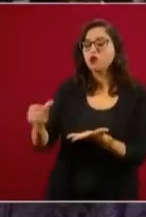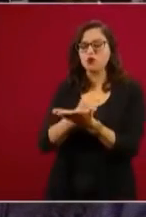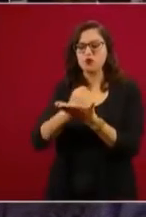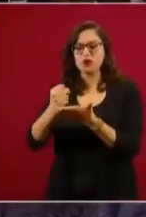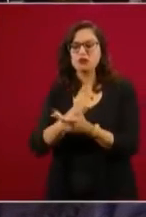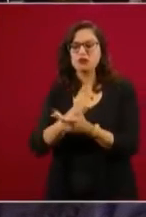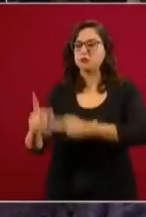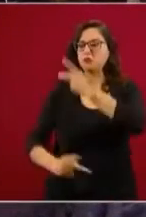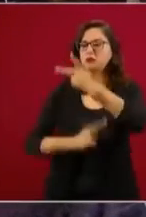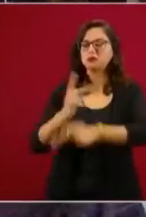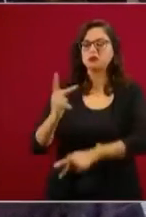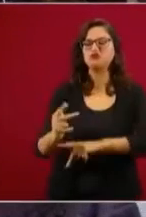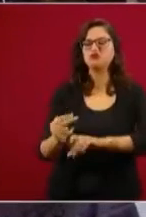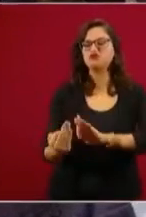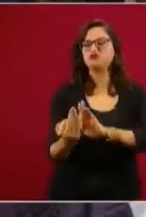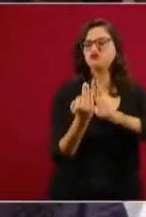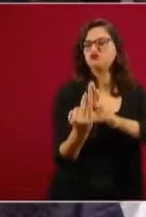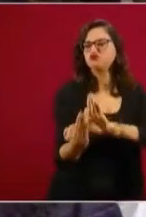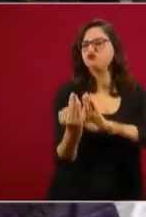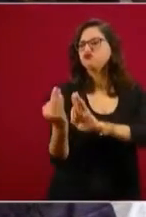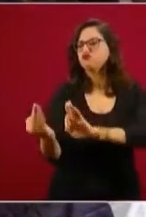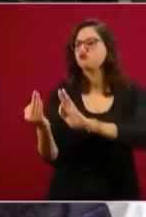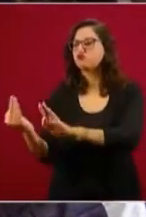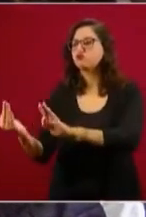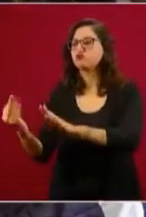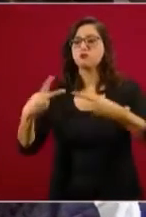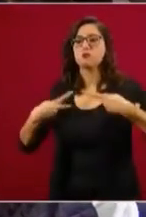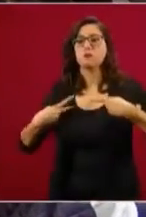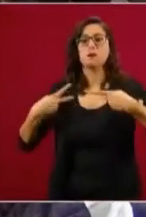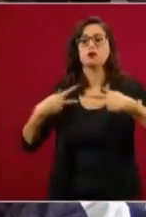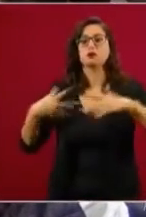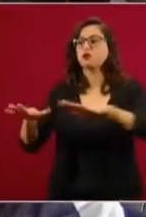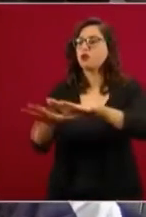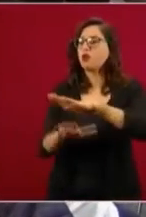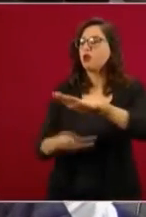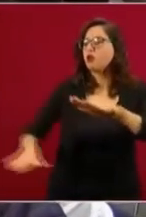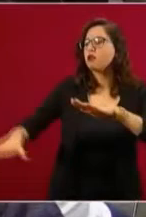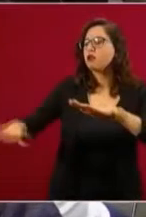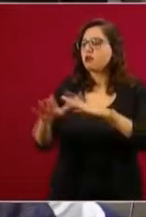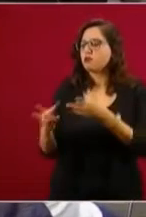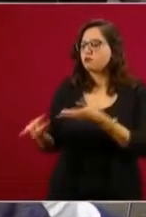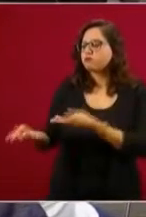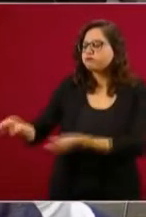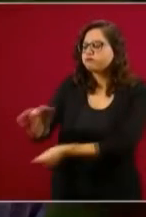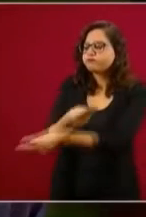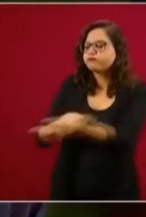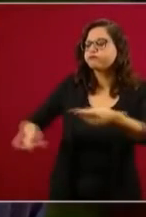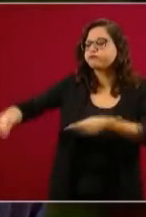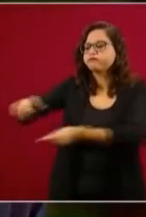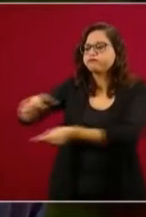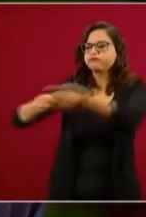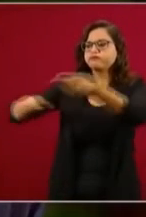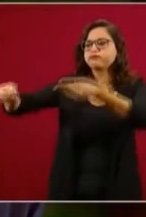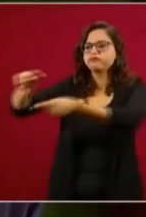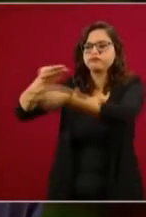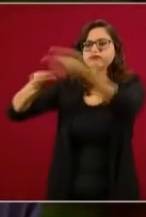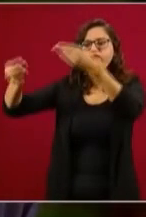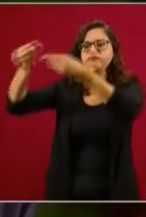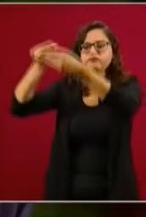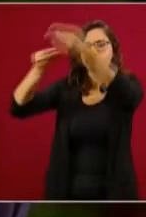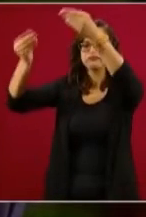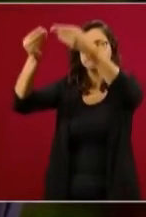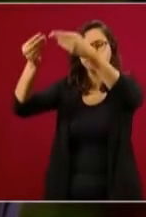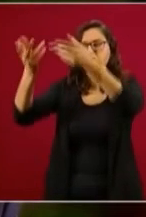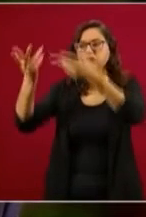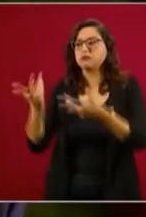que en realidad tendría que haber sido otro tipo de informe, hablar más en términos de